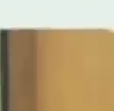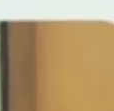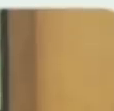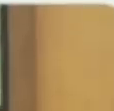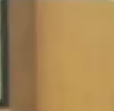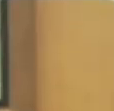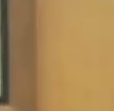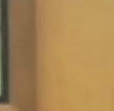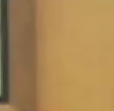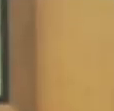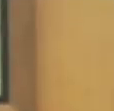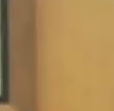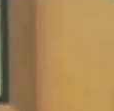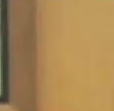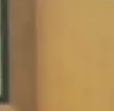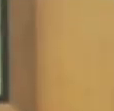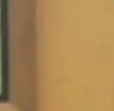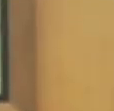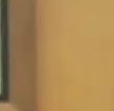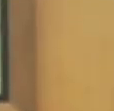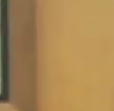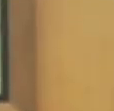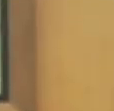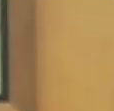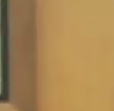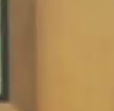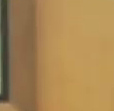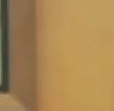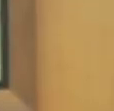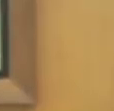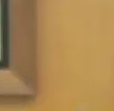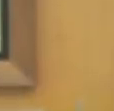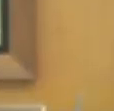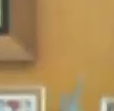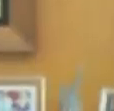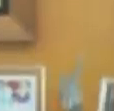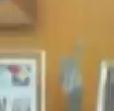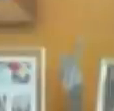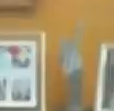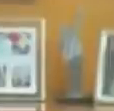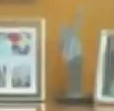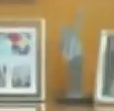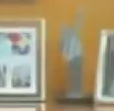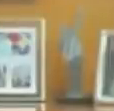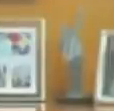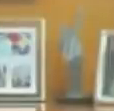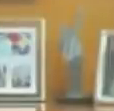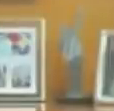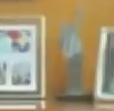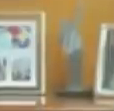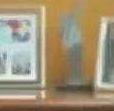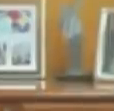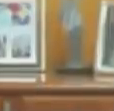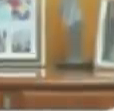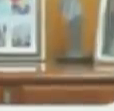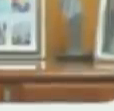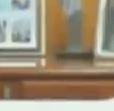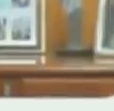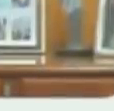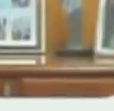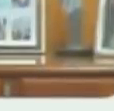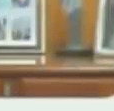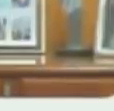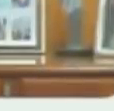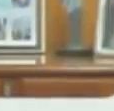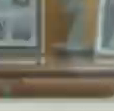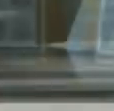Naciones Unidas. Venezuela en batalla victoriosa, es la etiqueta y también está justamente la publicación y el informe de a